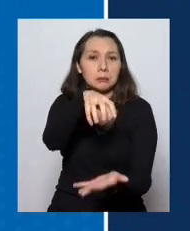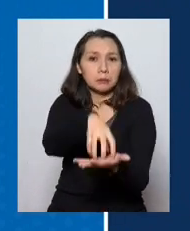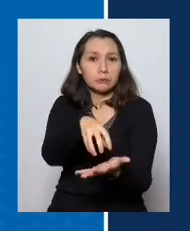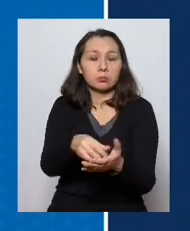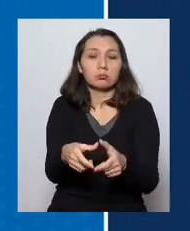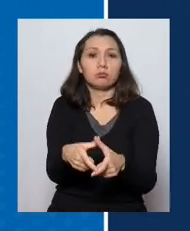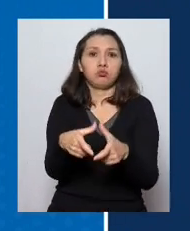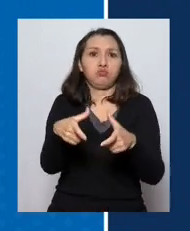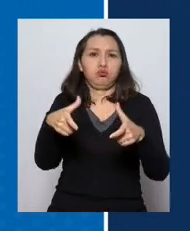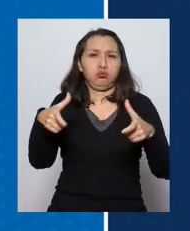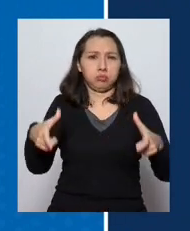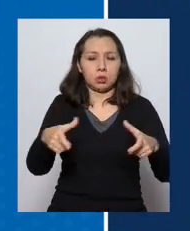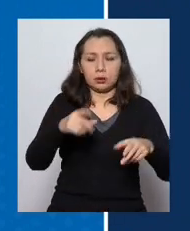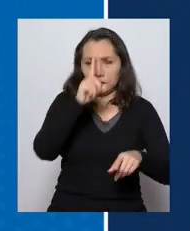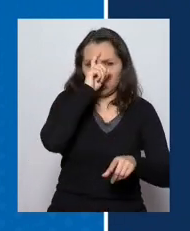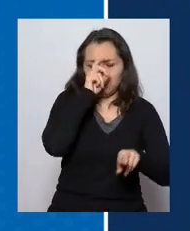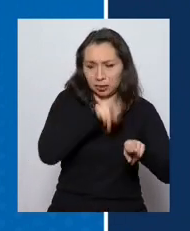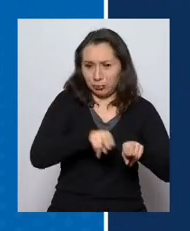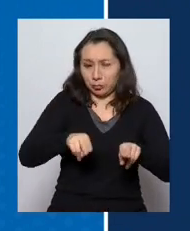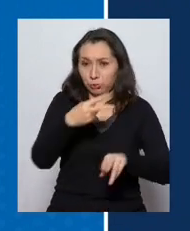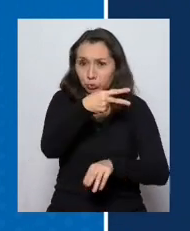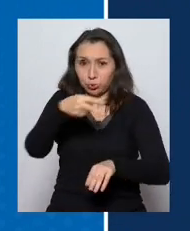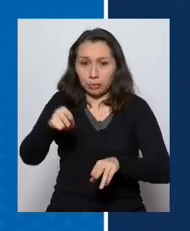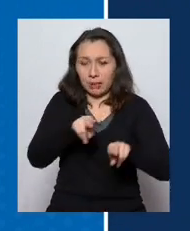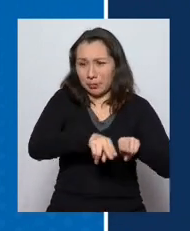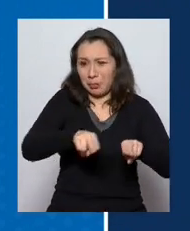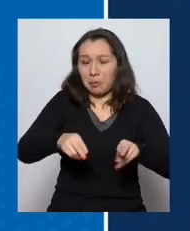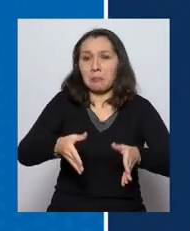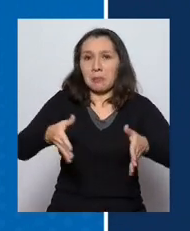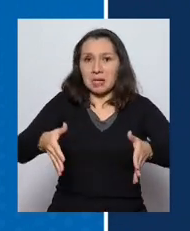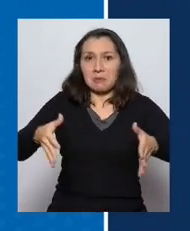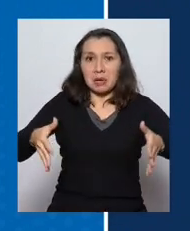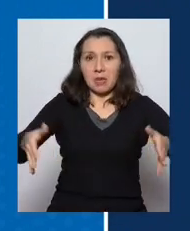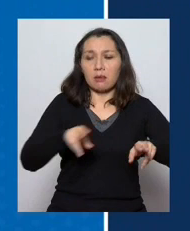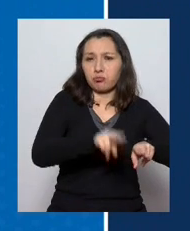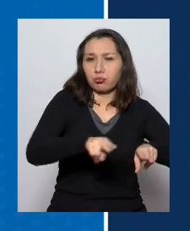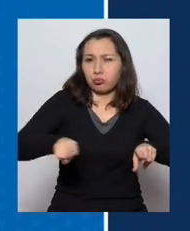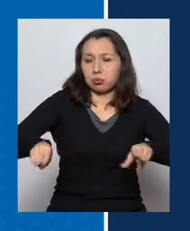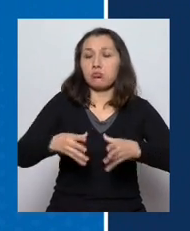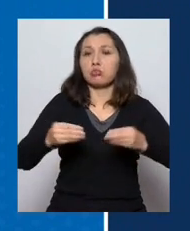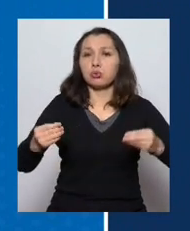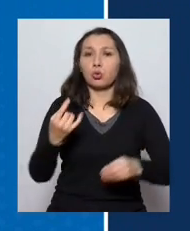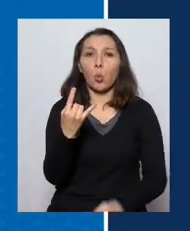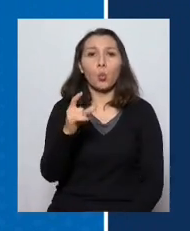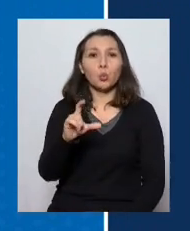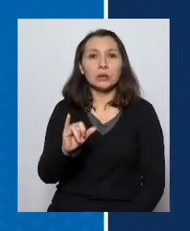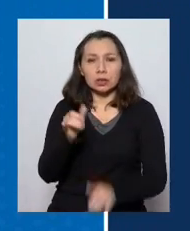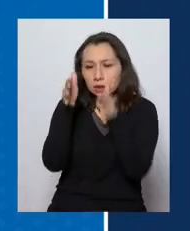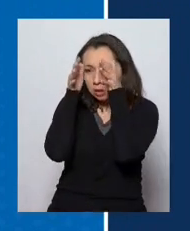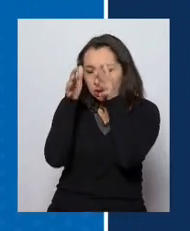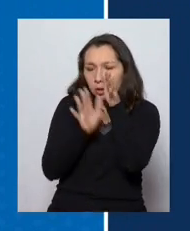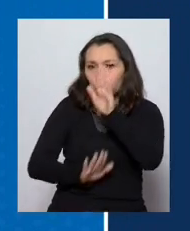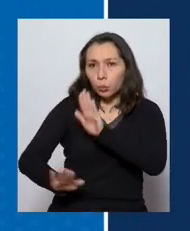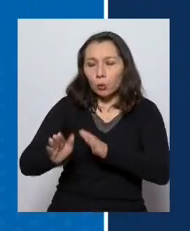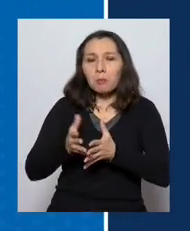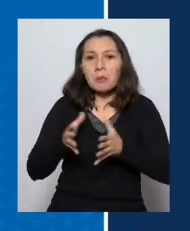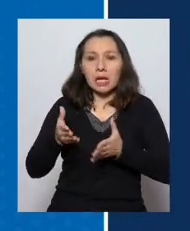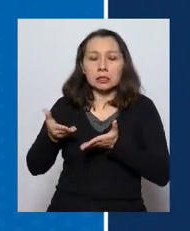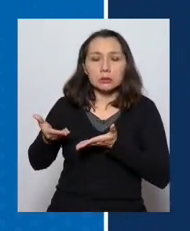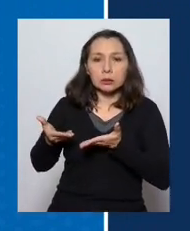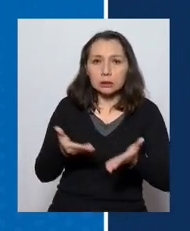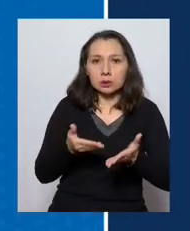hemos aumentado fuertemente en estas dos semanas la cantidad de camas intensivas para poder atender este mayor nivel de